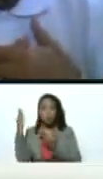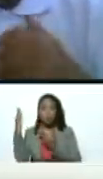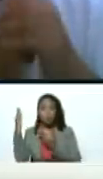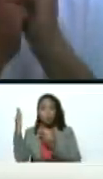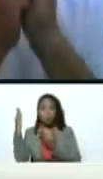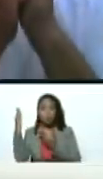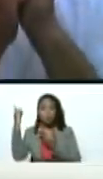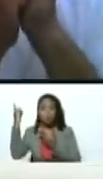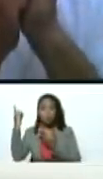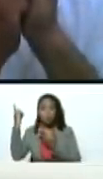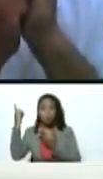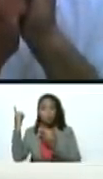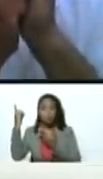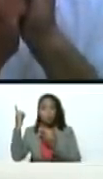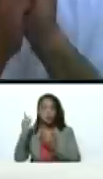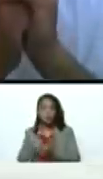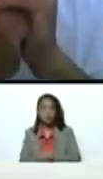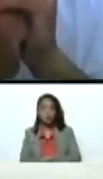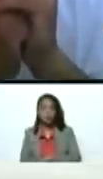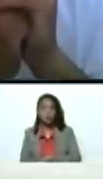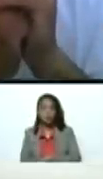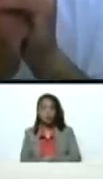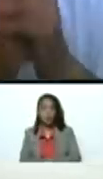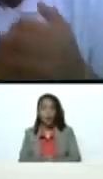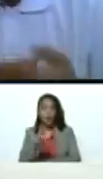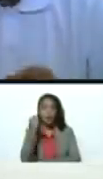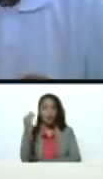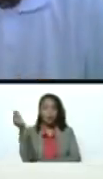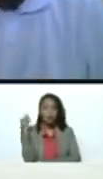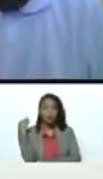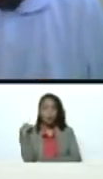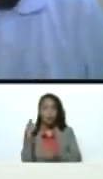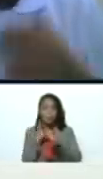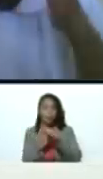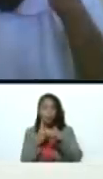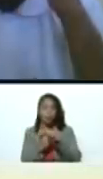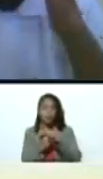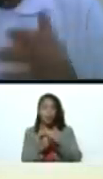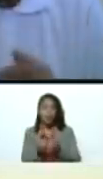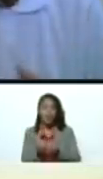Saludo, Primitivo. Ayer me informó que salió positivo.